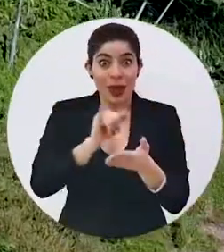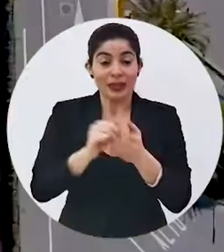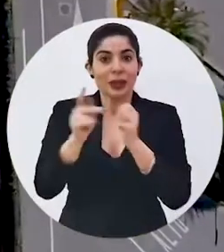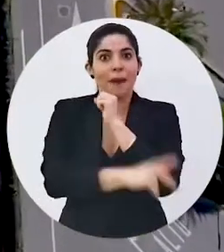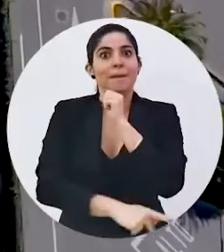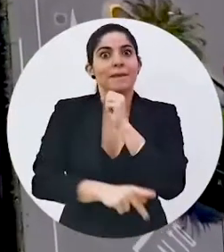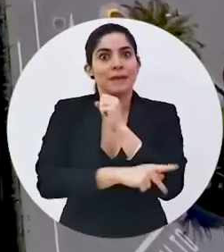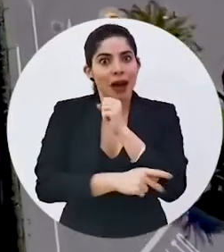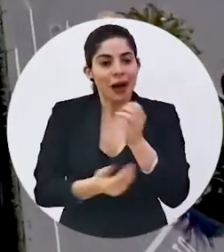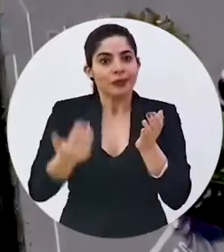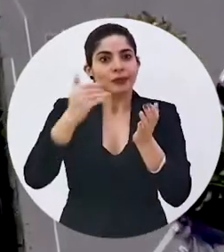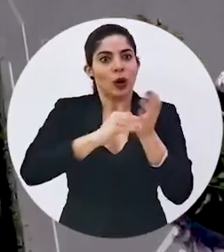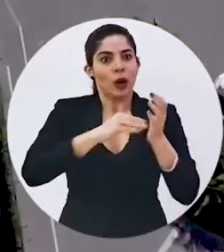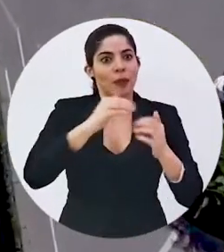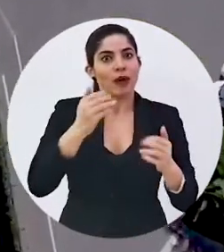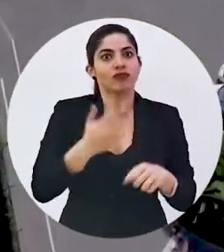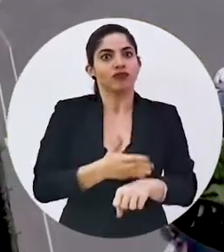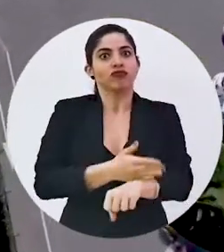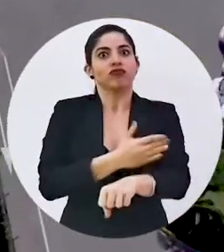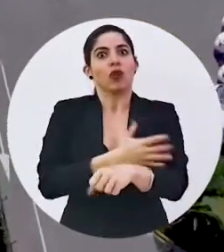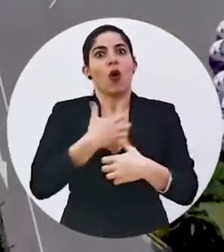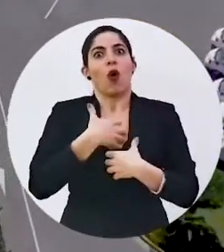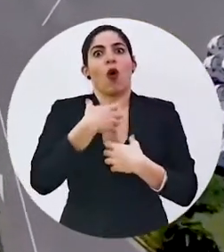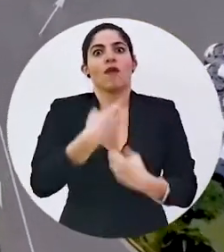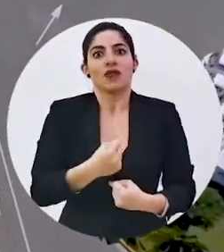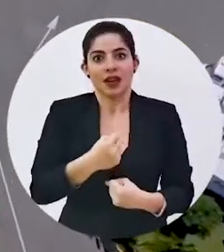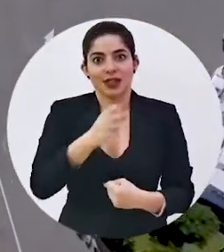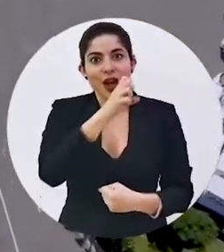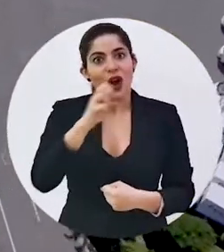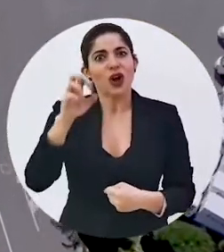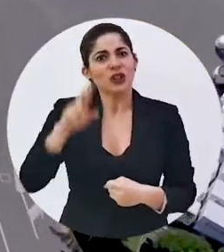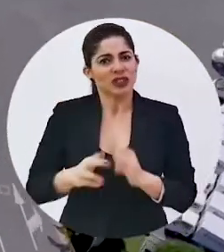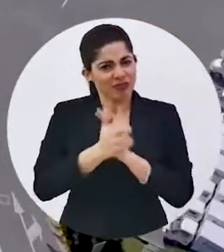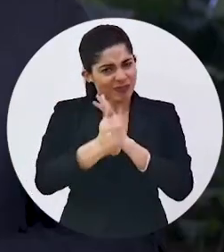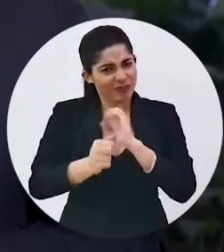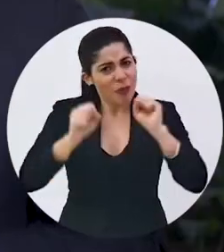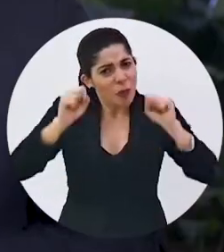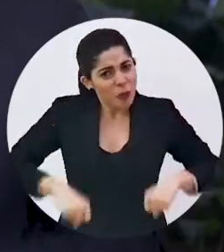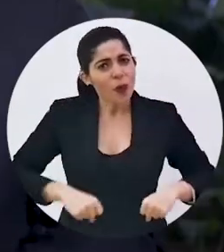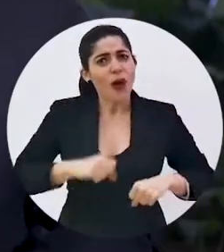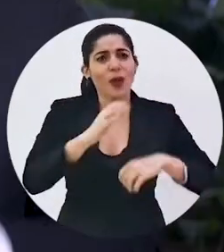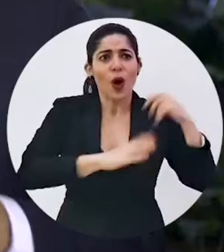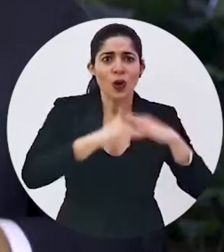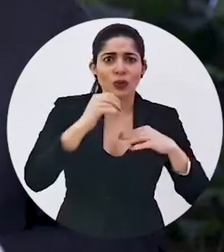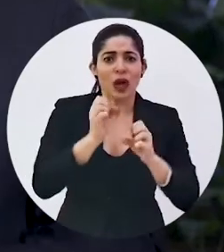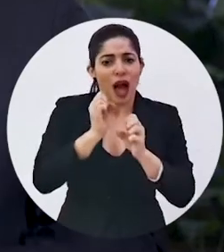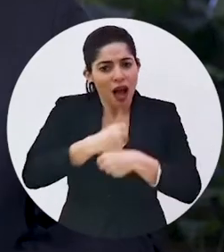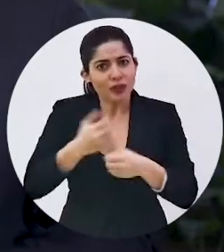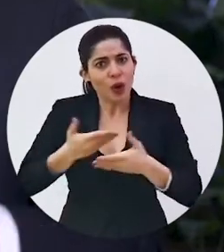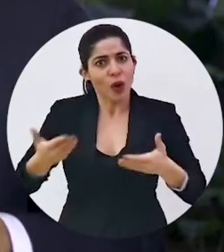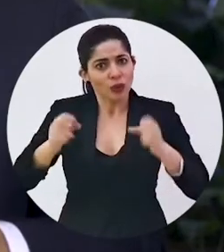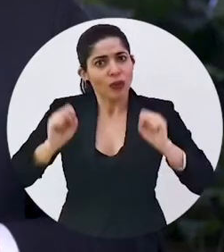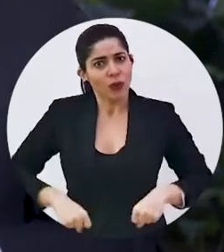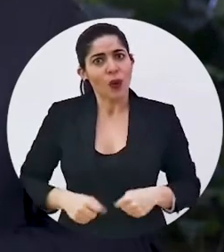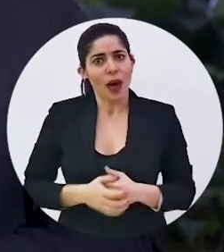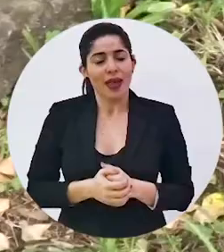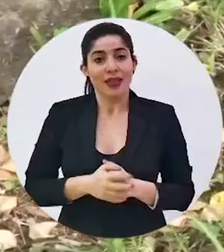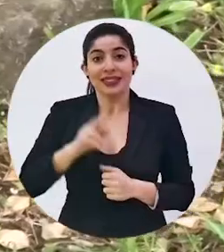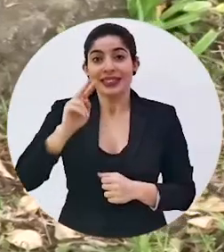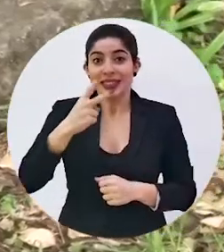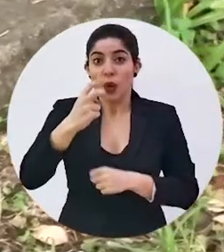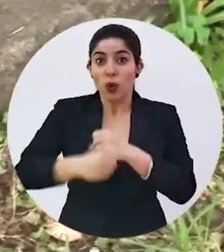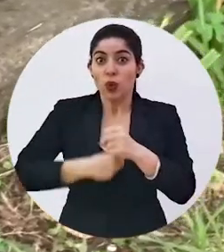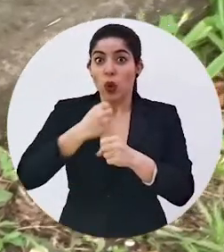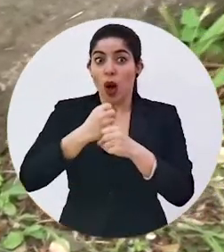estamos como país reconstruyendo la confianza de que Costa Rica es capaz de construir y hacer las cosas.